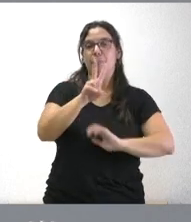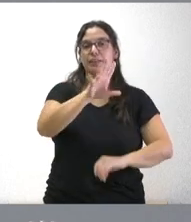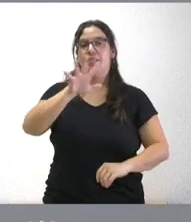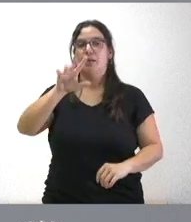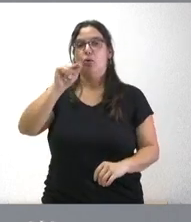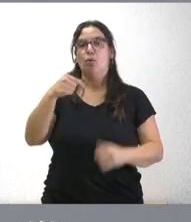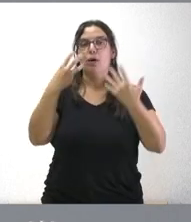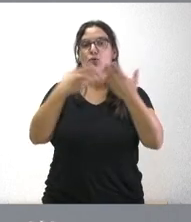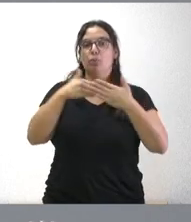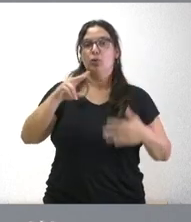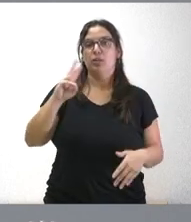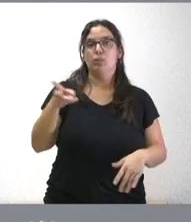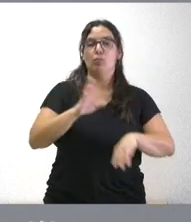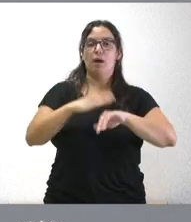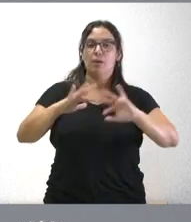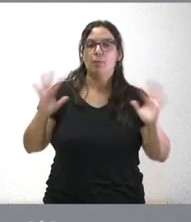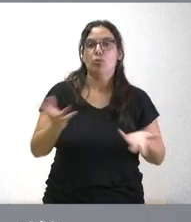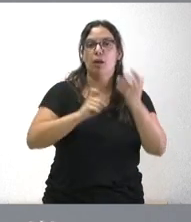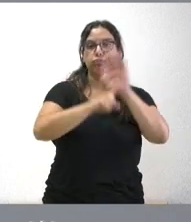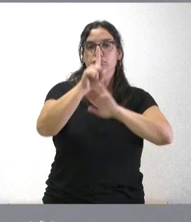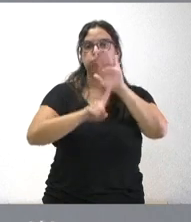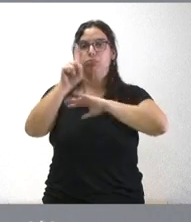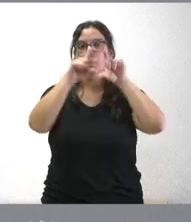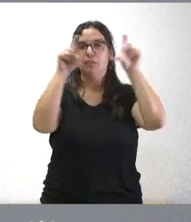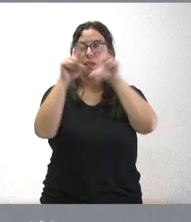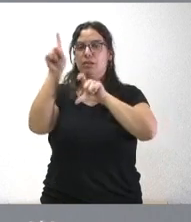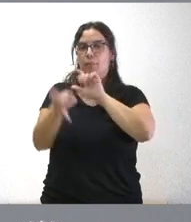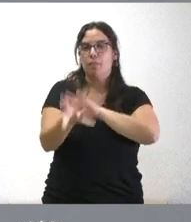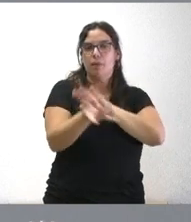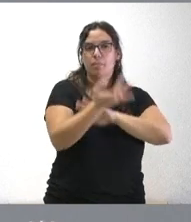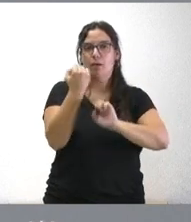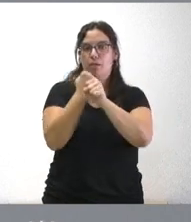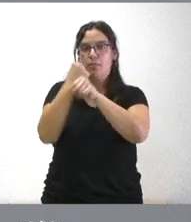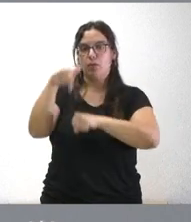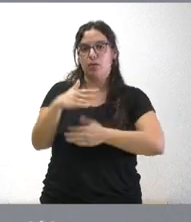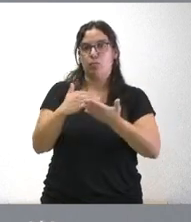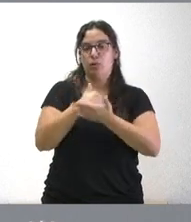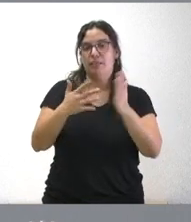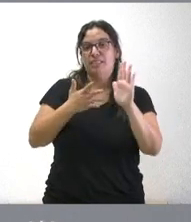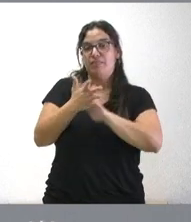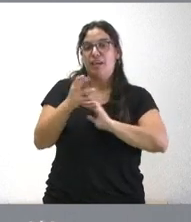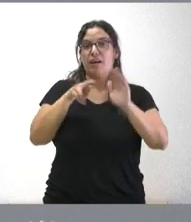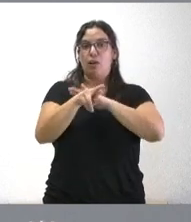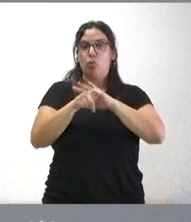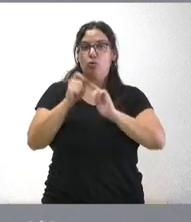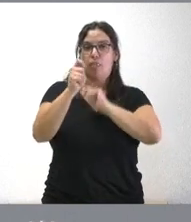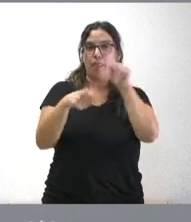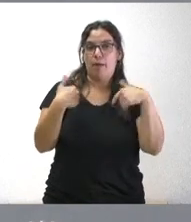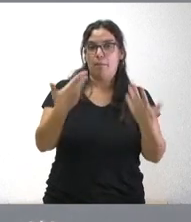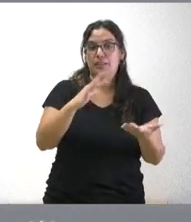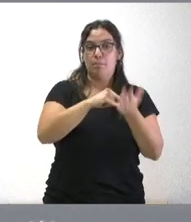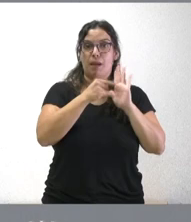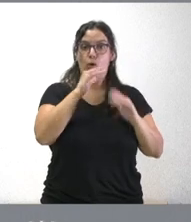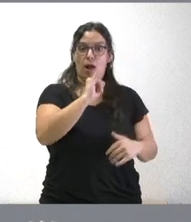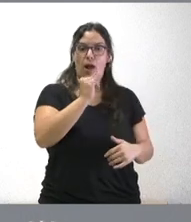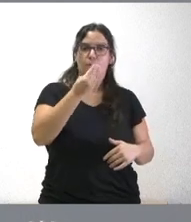,8 millones de euros para impulsar el crecimiento empresarial y la creación de empleo en nuestra comunidad que viene a dotar de más recursos el plan que tenemos en vigor con esto